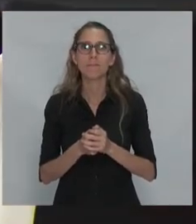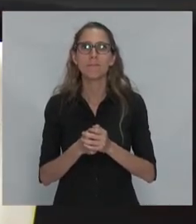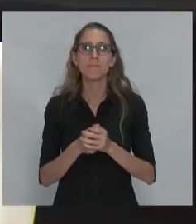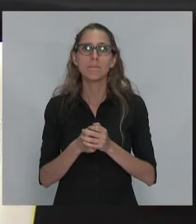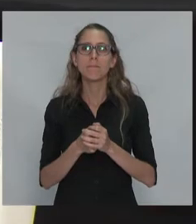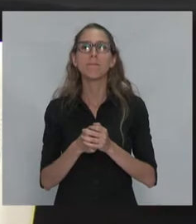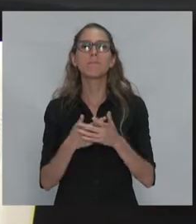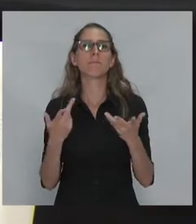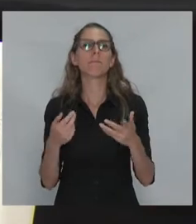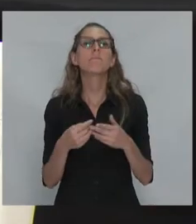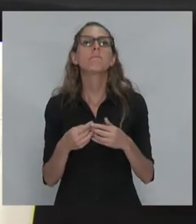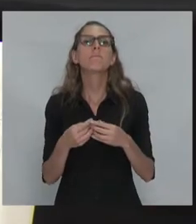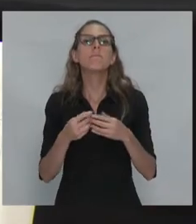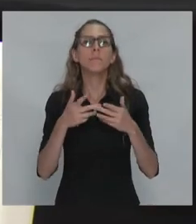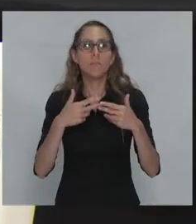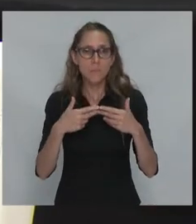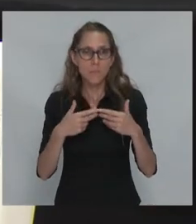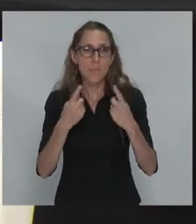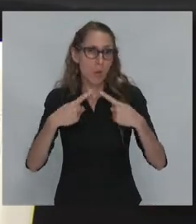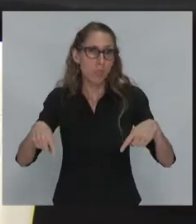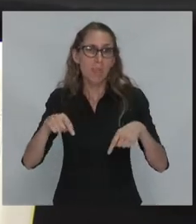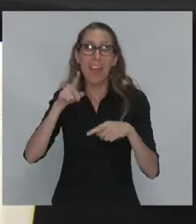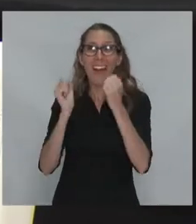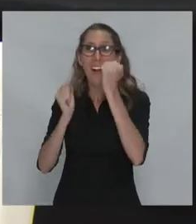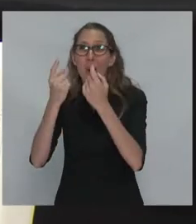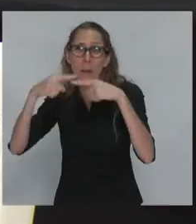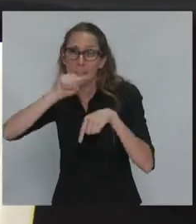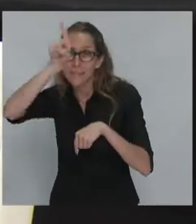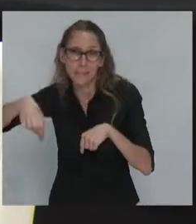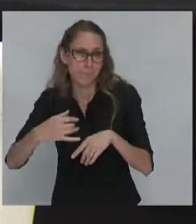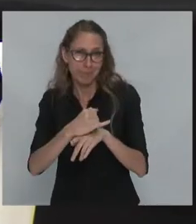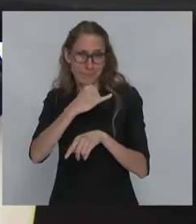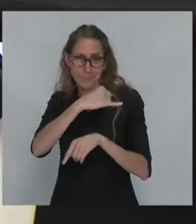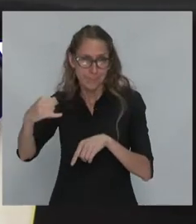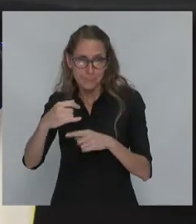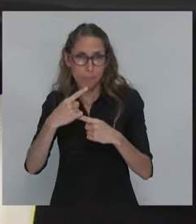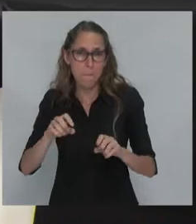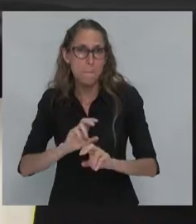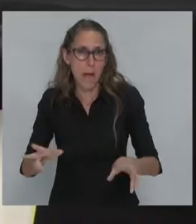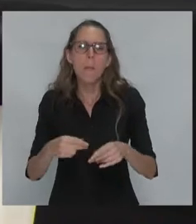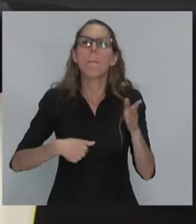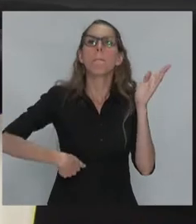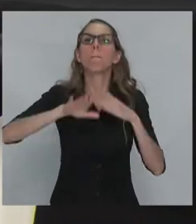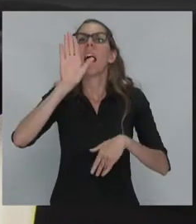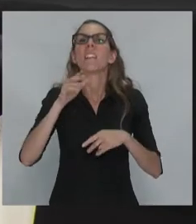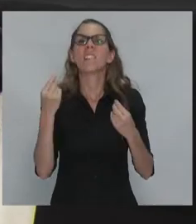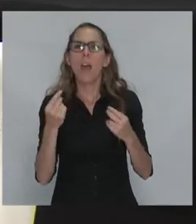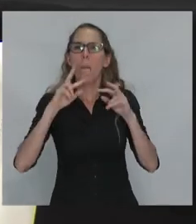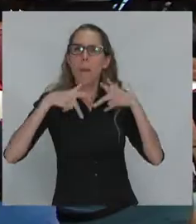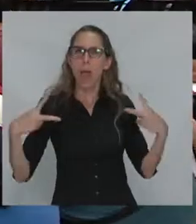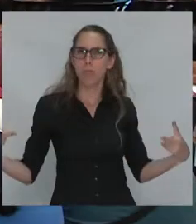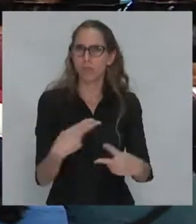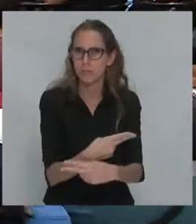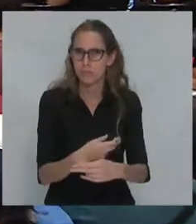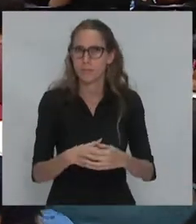todos los efectos malos de la economía. Y sobre todo, las políticas de ajuste. Y